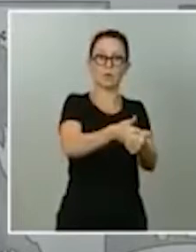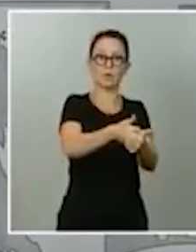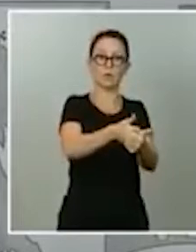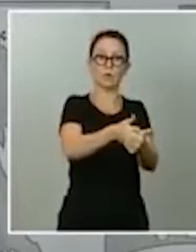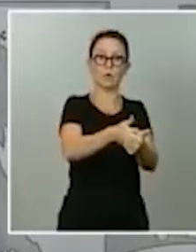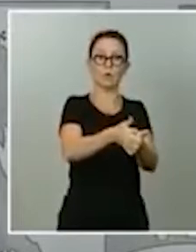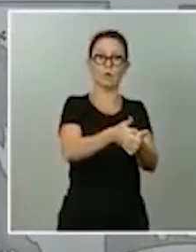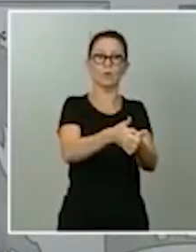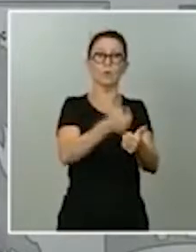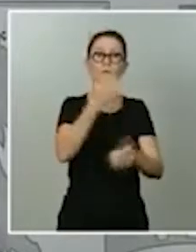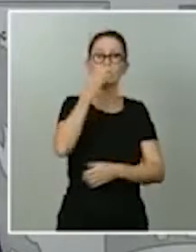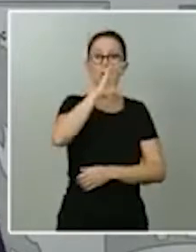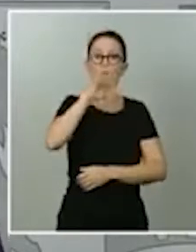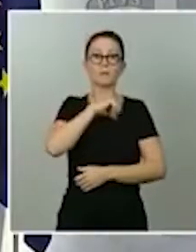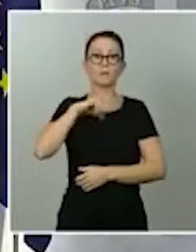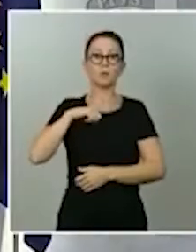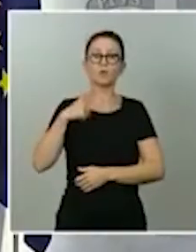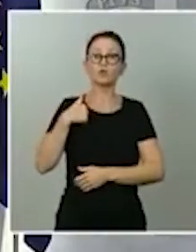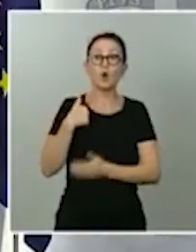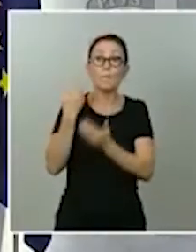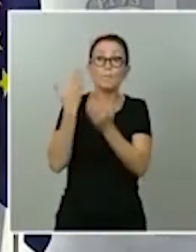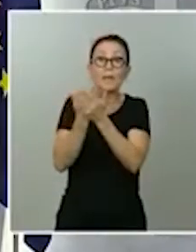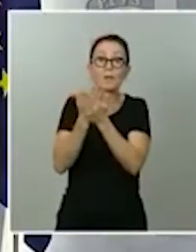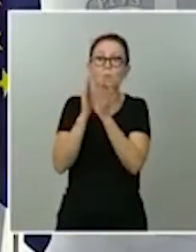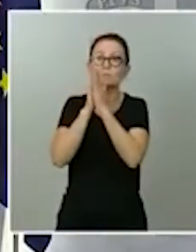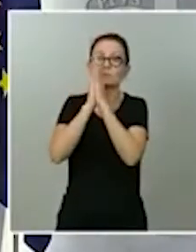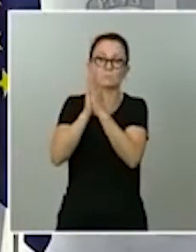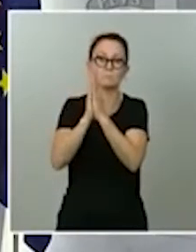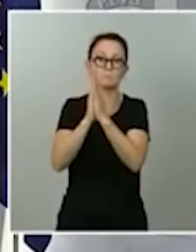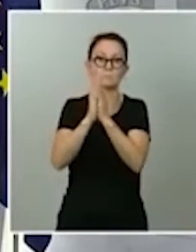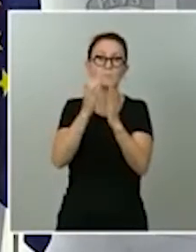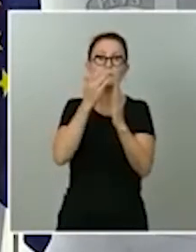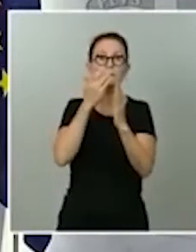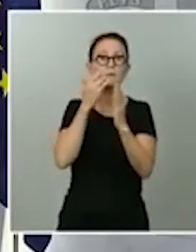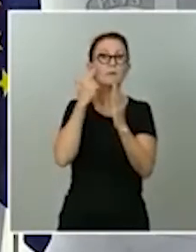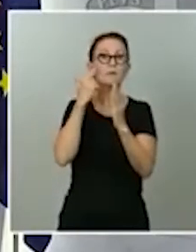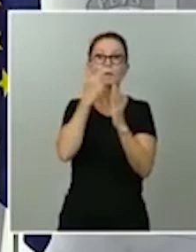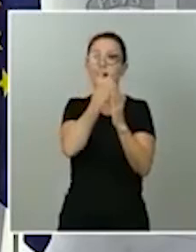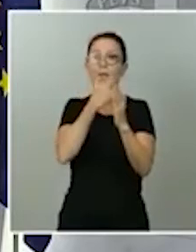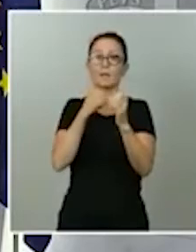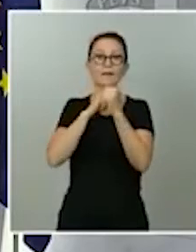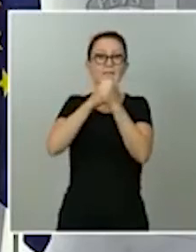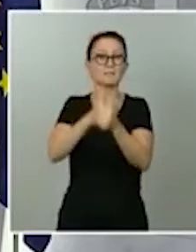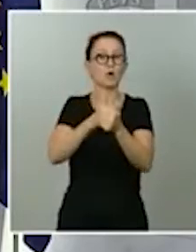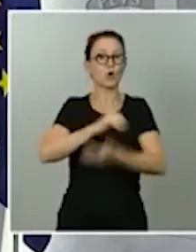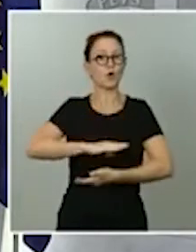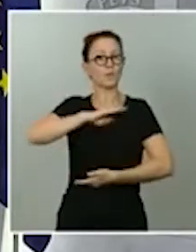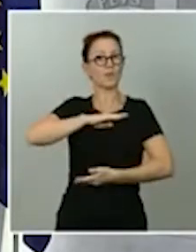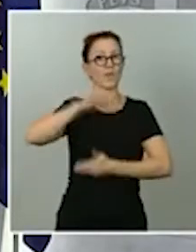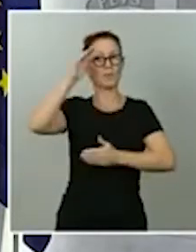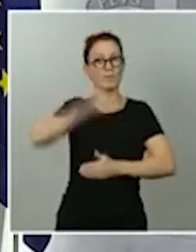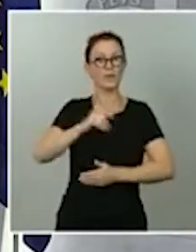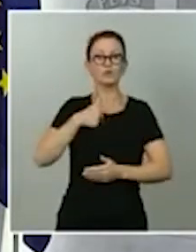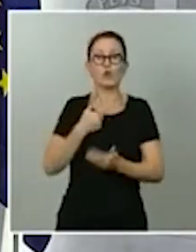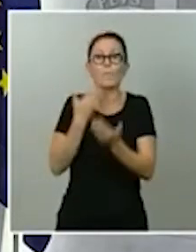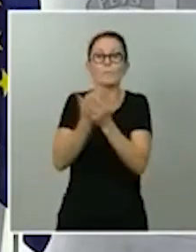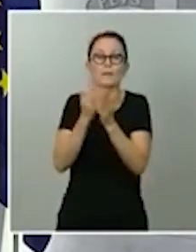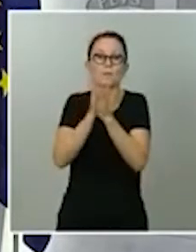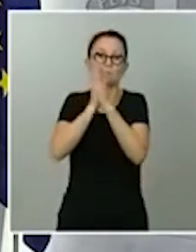y se lo exhorto, que tengan un menor nivel de rastreo, menor capacidad, aunque hayamos dado esos recursos económicos.